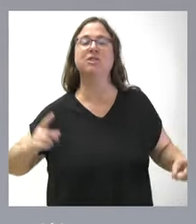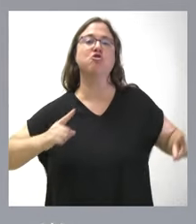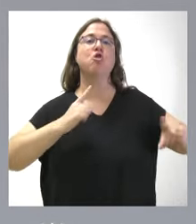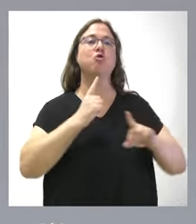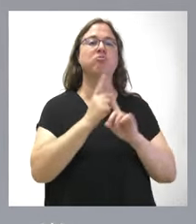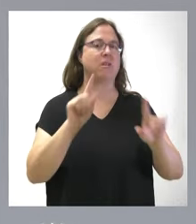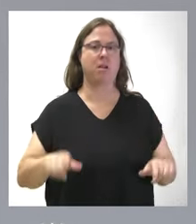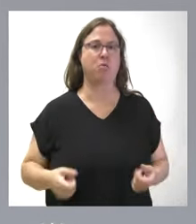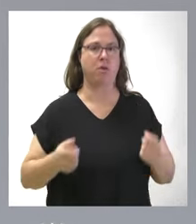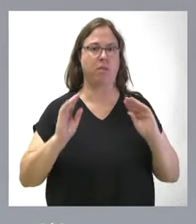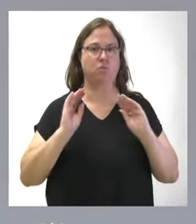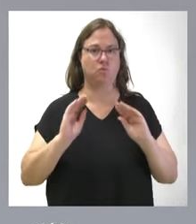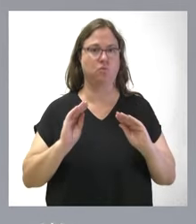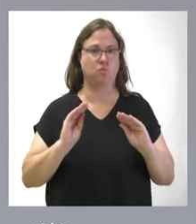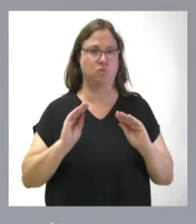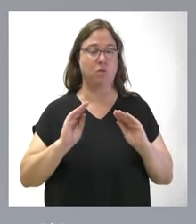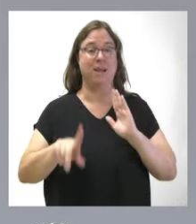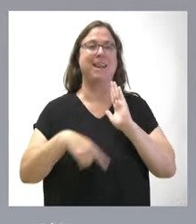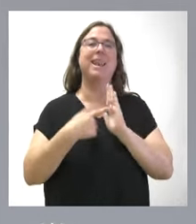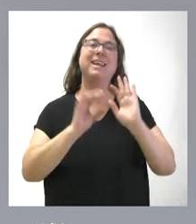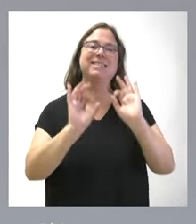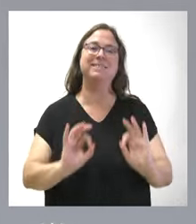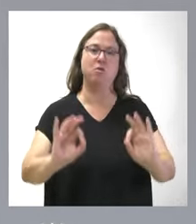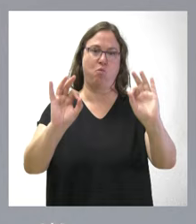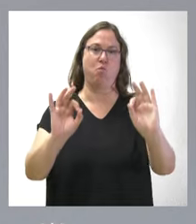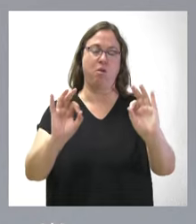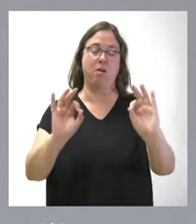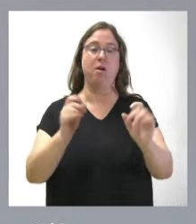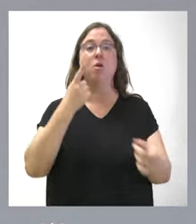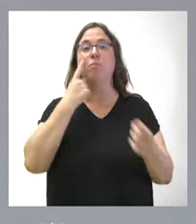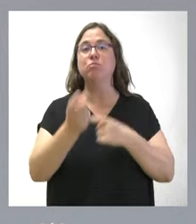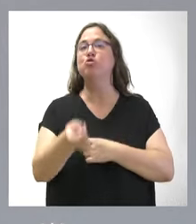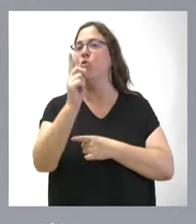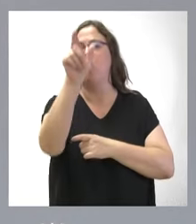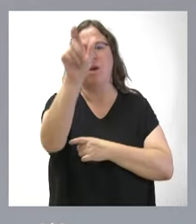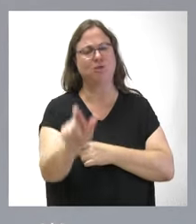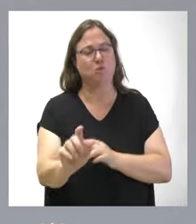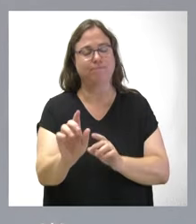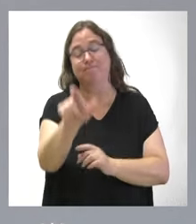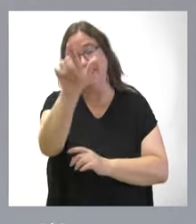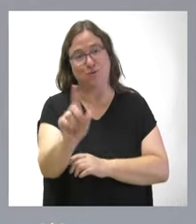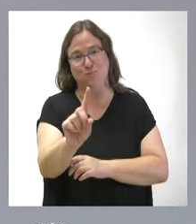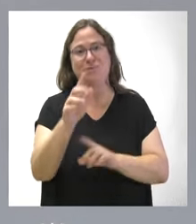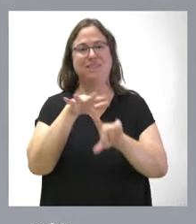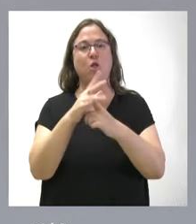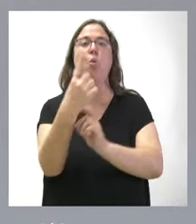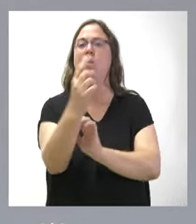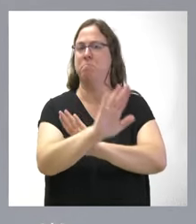naturaleza que tiene una ley singular, que solo puede regular un hecho concreto. Les pongo un ejemplo,